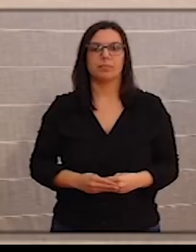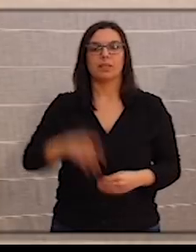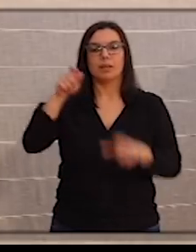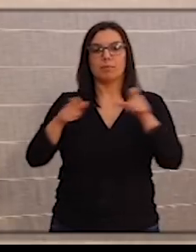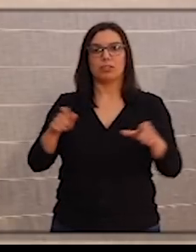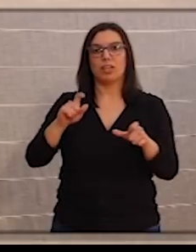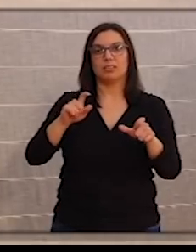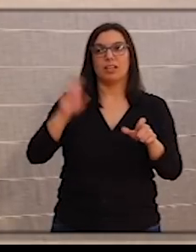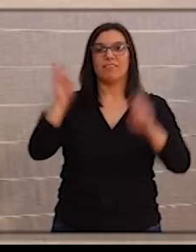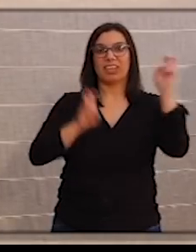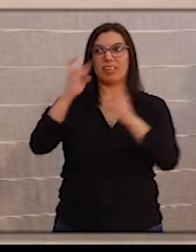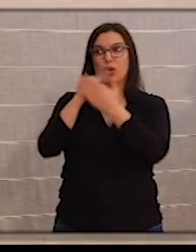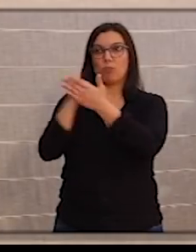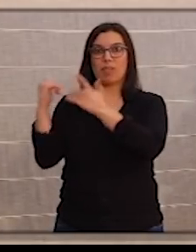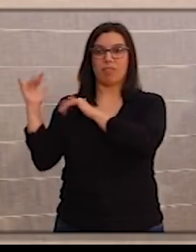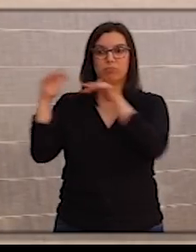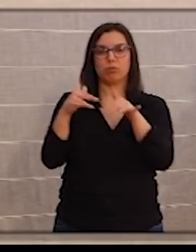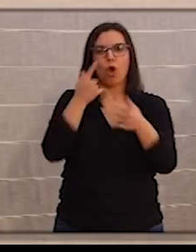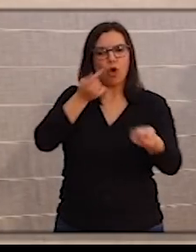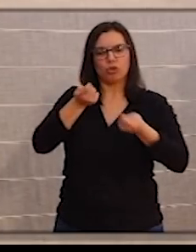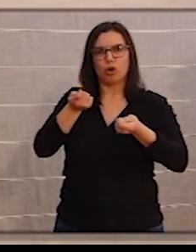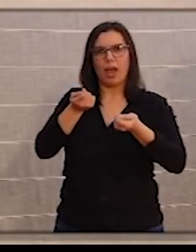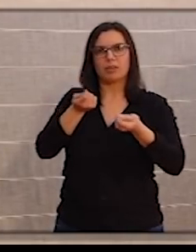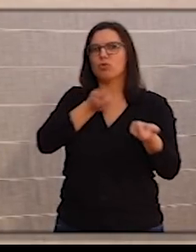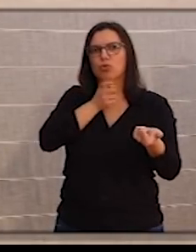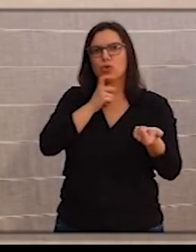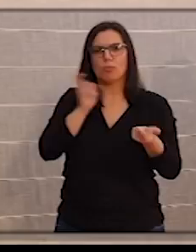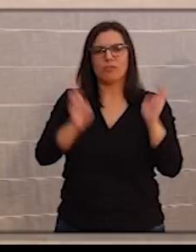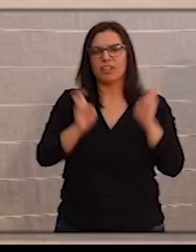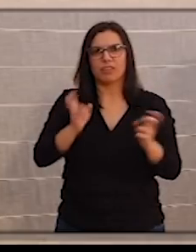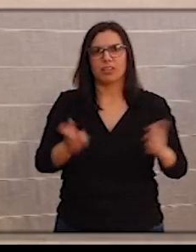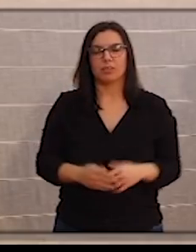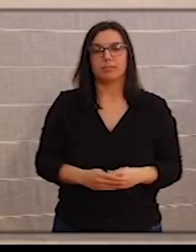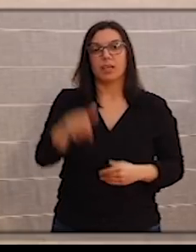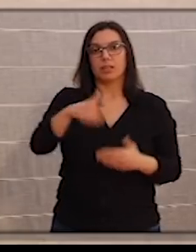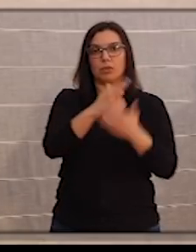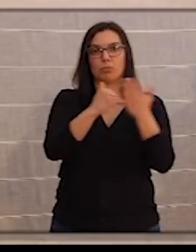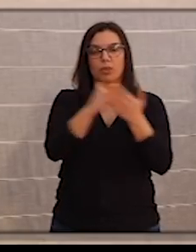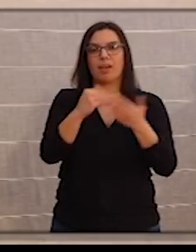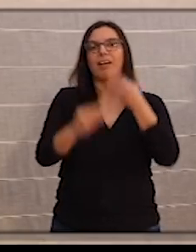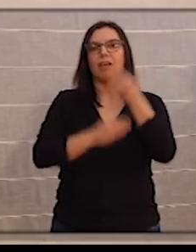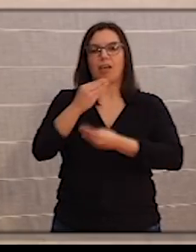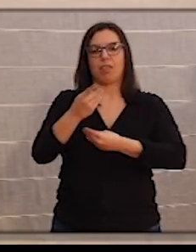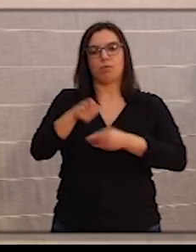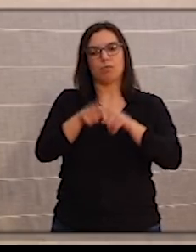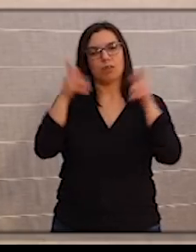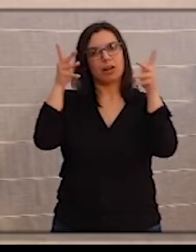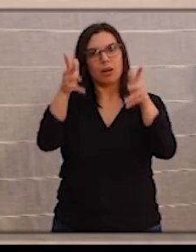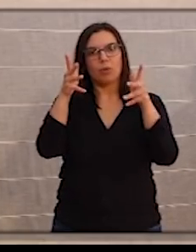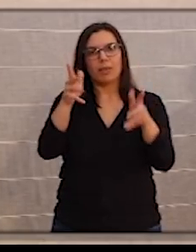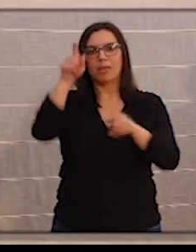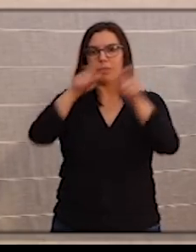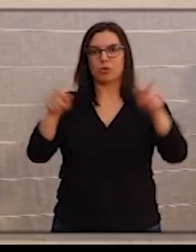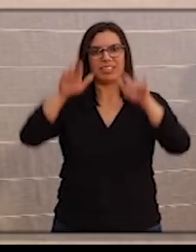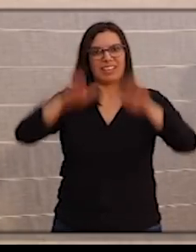ciudadanos procedentes de otras comunidades? Bueno, la comunidad autónoma lo que está es recomendando que la población